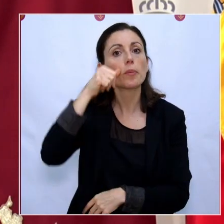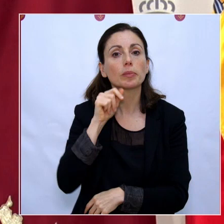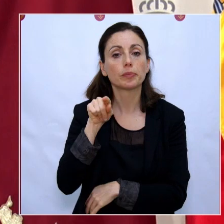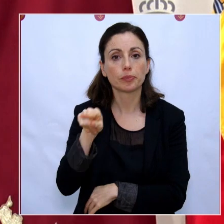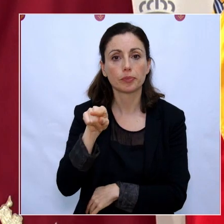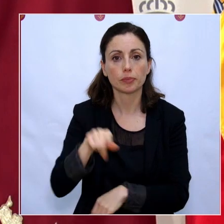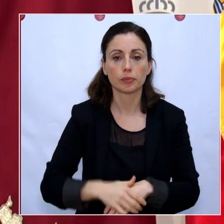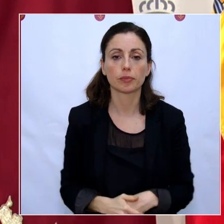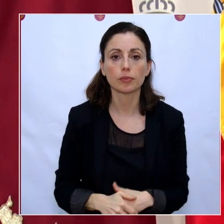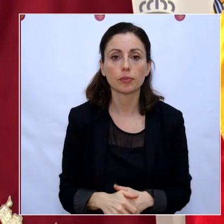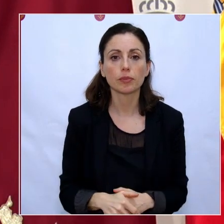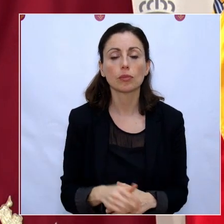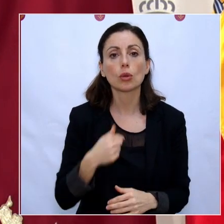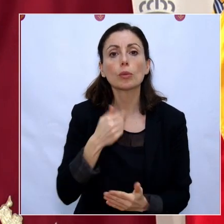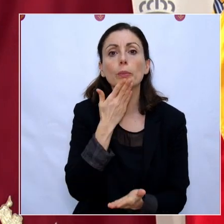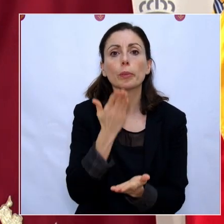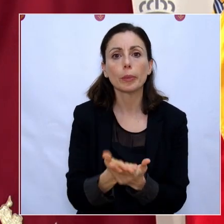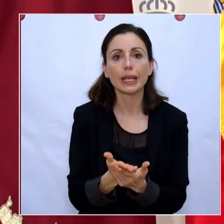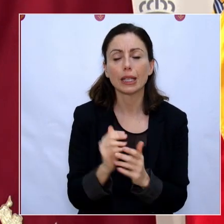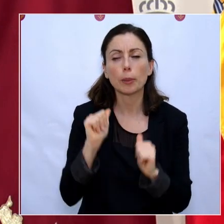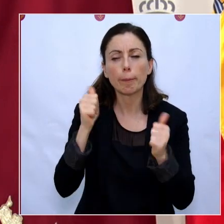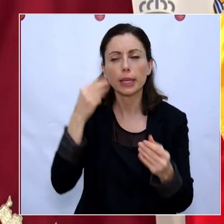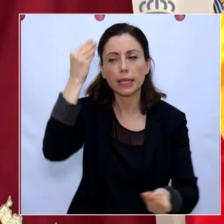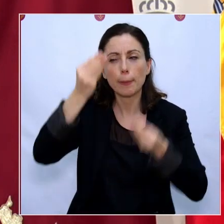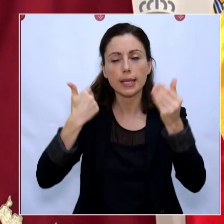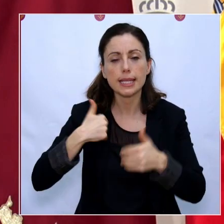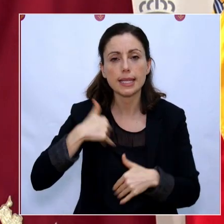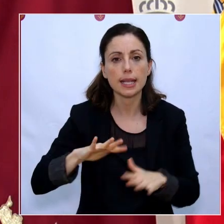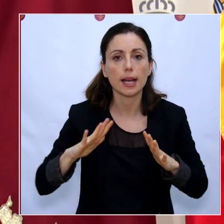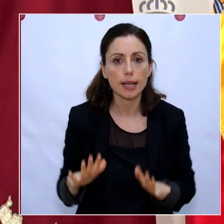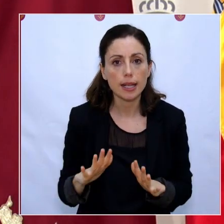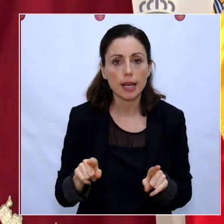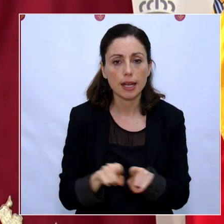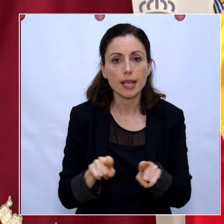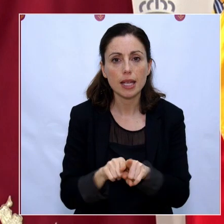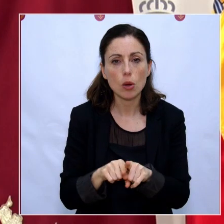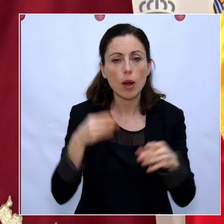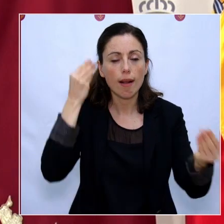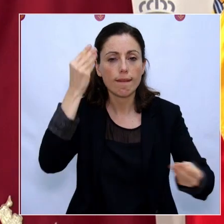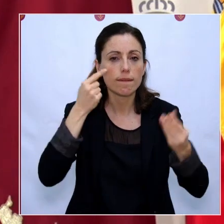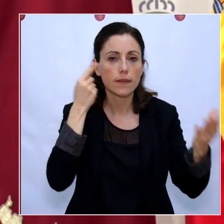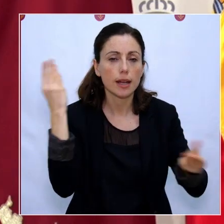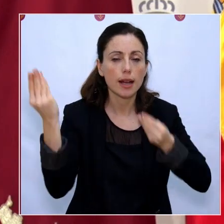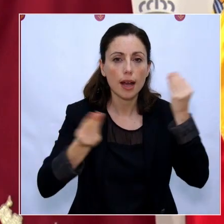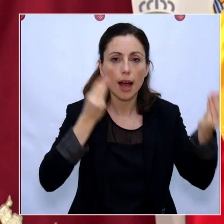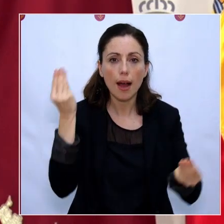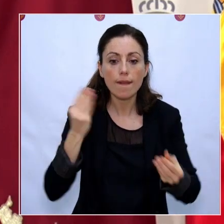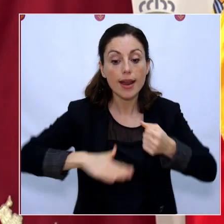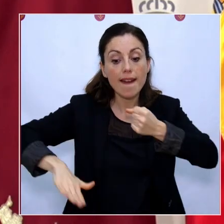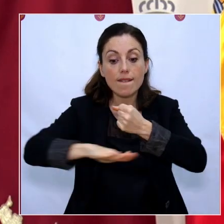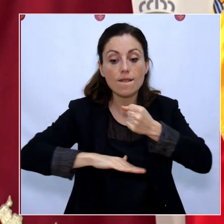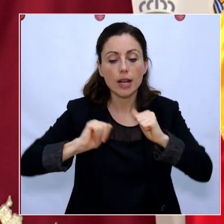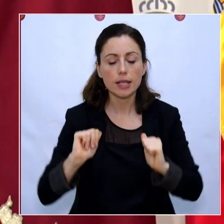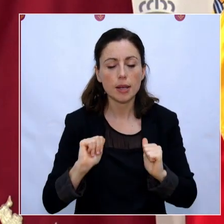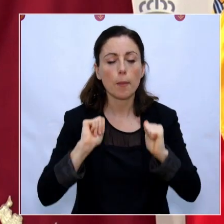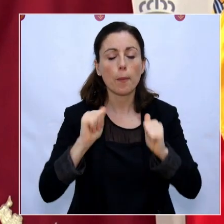del Gobierno, al presidente Sánchez, que empiece a pensar ya, que empiece a dar forma y que empiece a poner las bases de